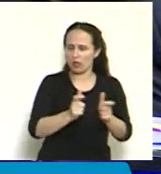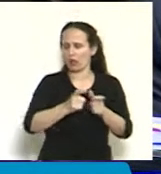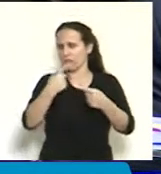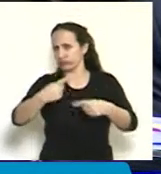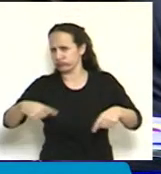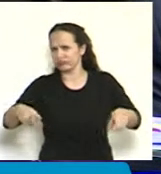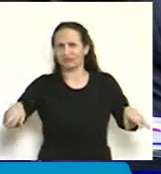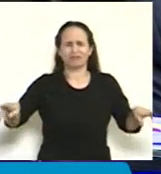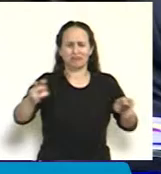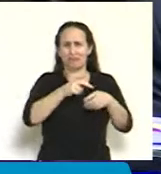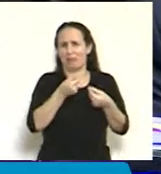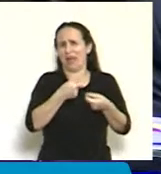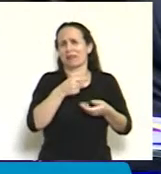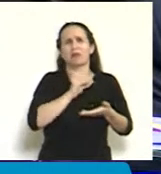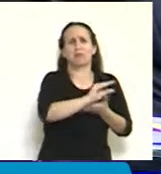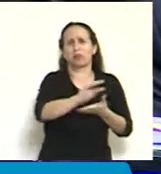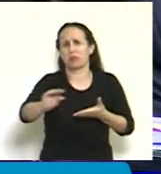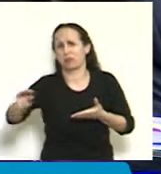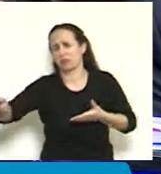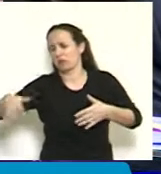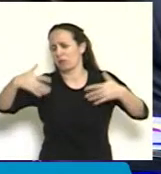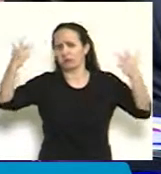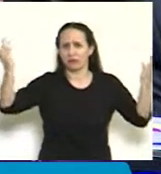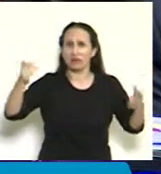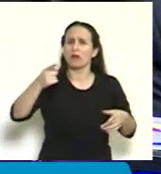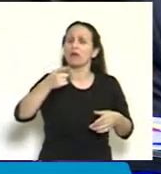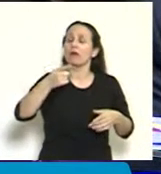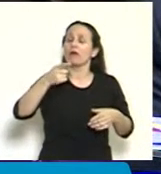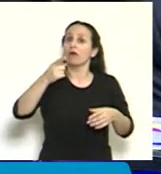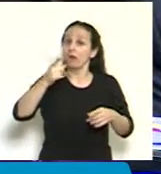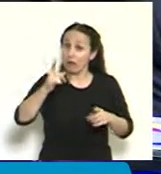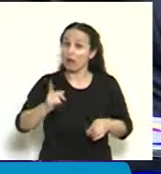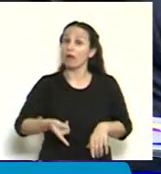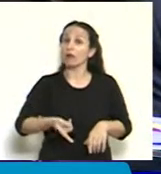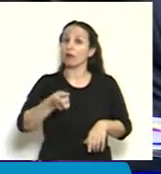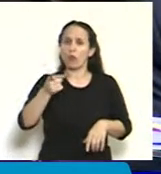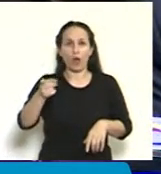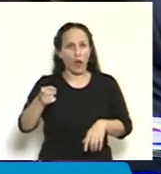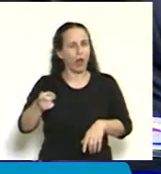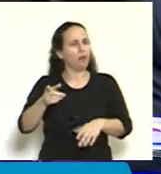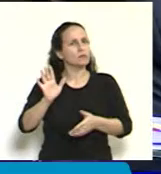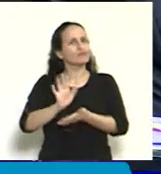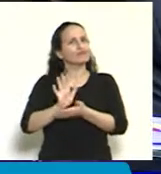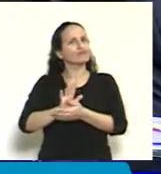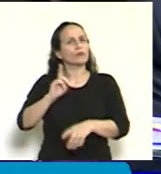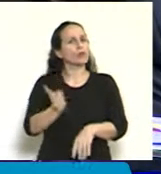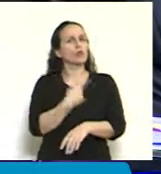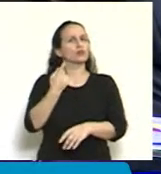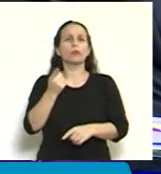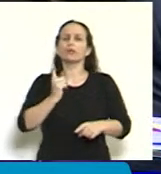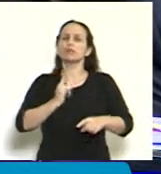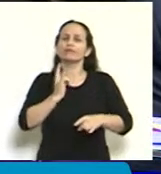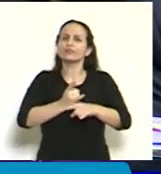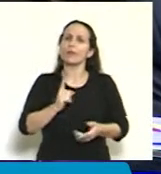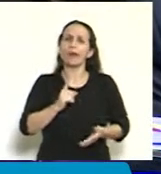a piachere entre hijos y entenados. No obstante eso, no se pudieron sacar nunca la costumbre de gobernar por decreto de